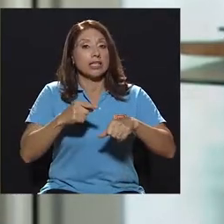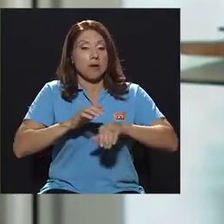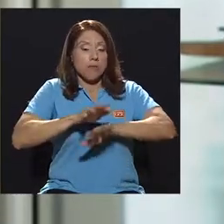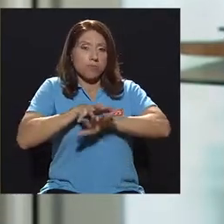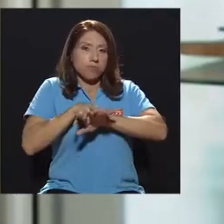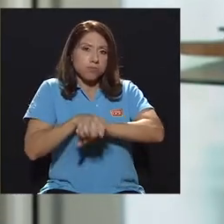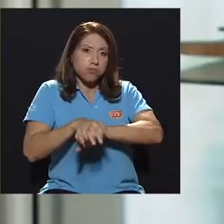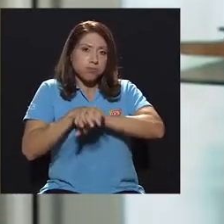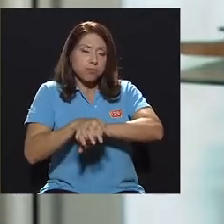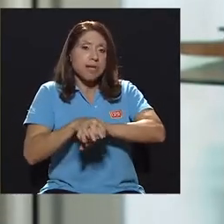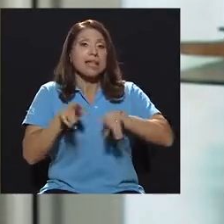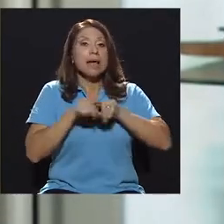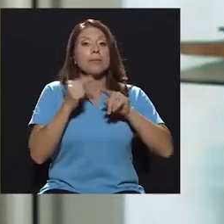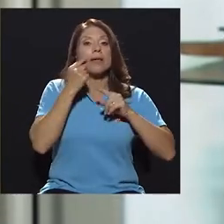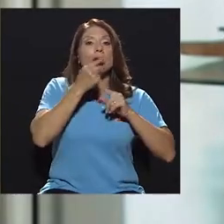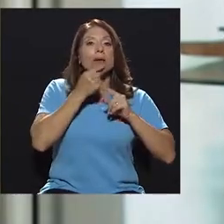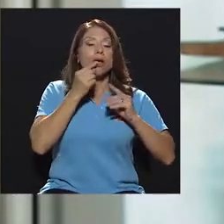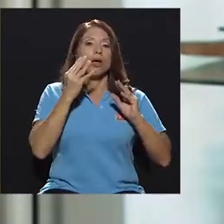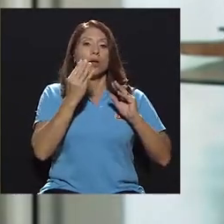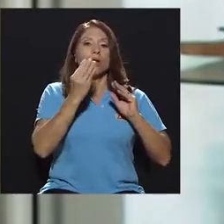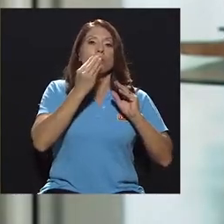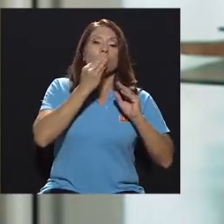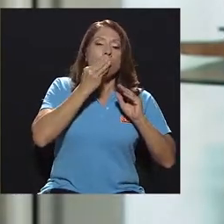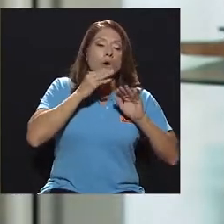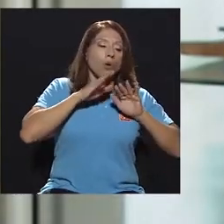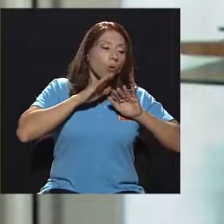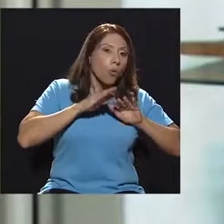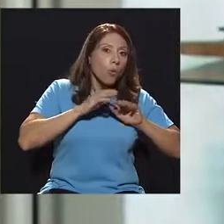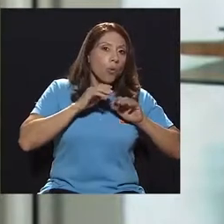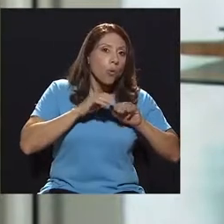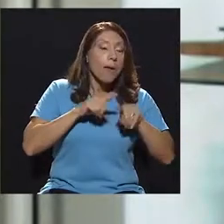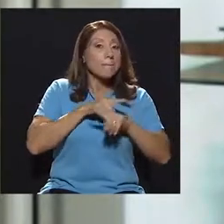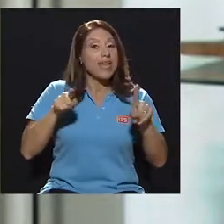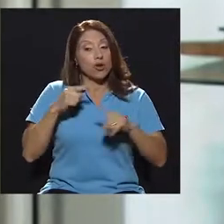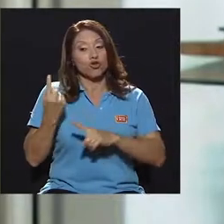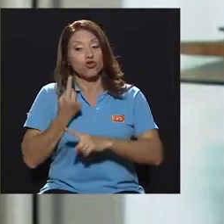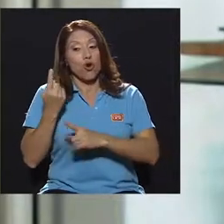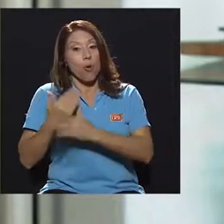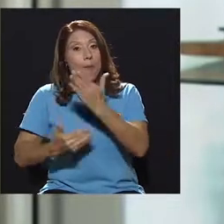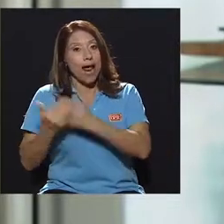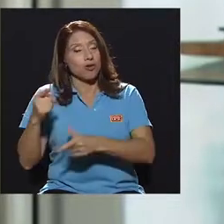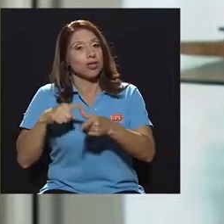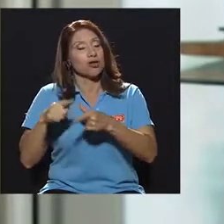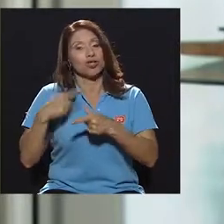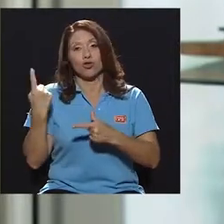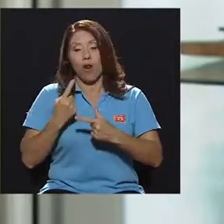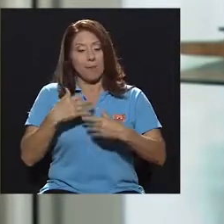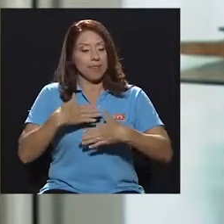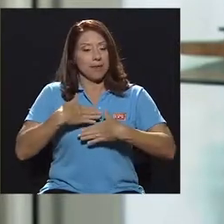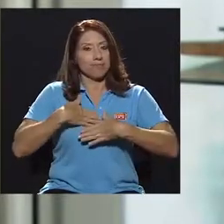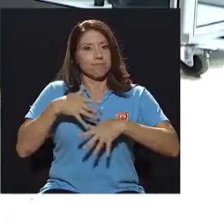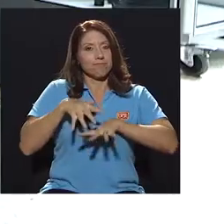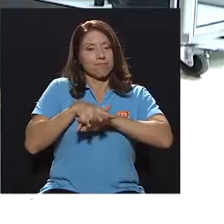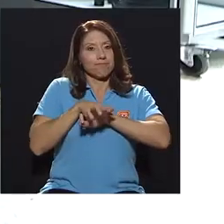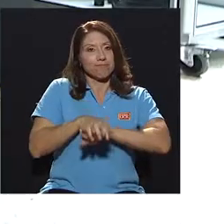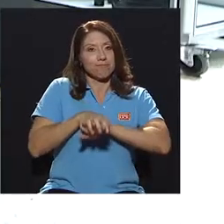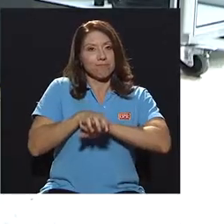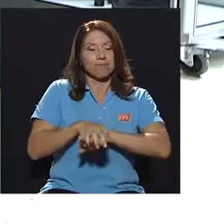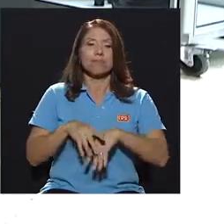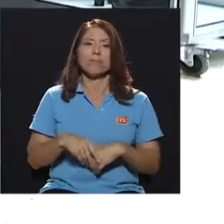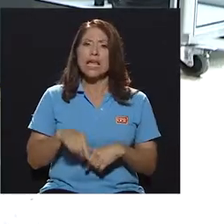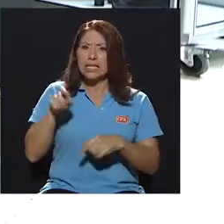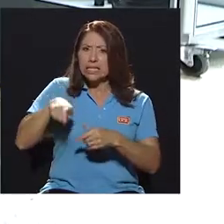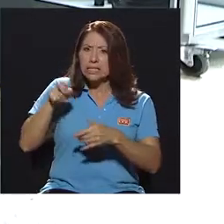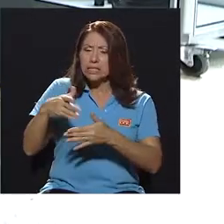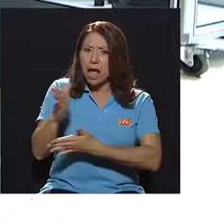dedicar a solamente dar compresiones torácicas. Correcto, ahora sí. Y esto, ¿se necesita llevar algún curso